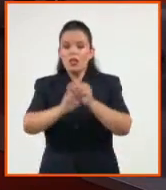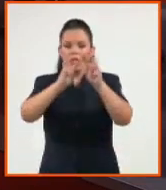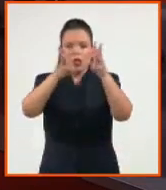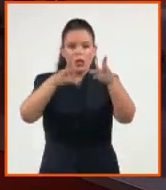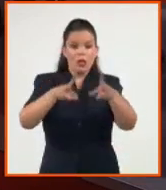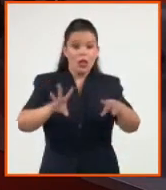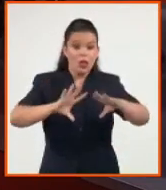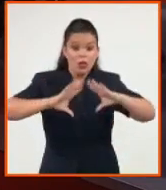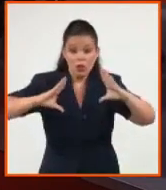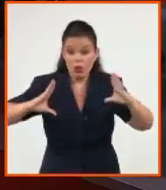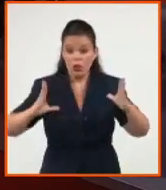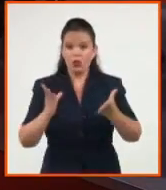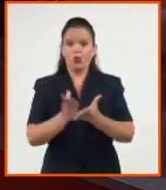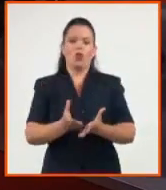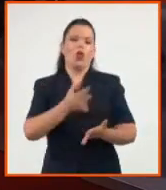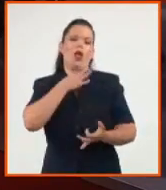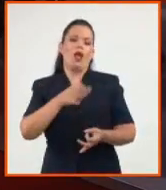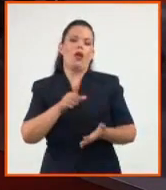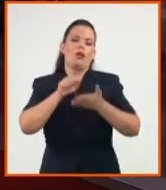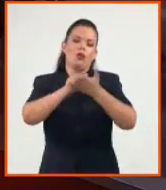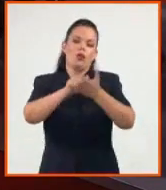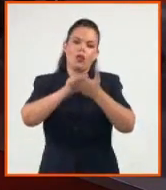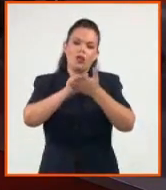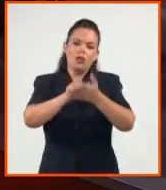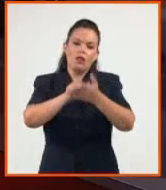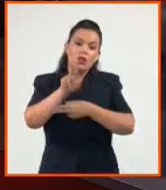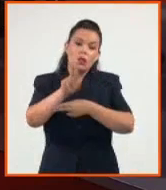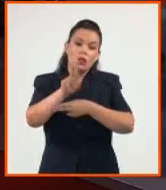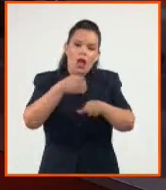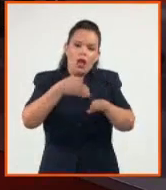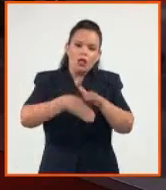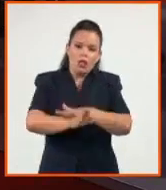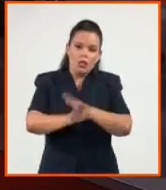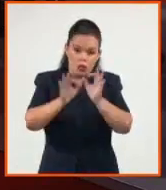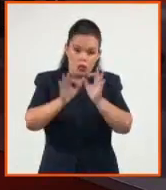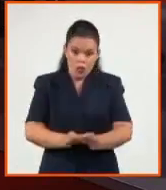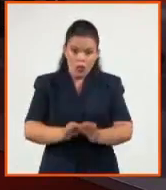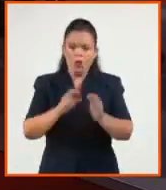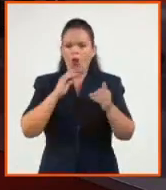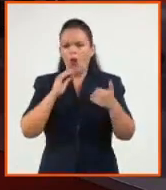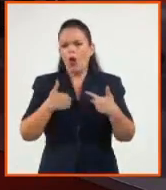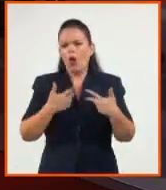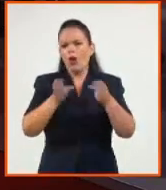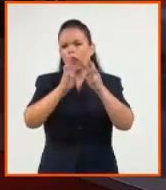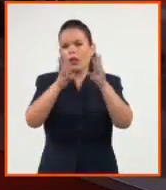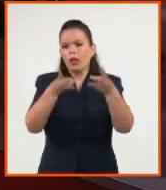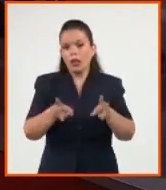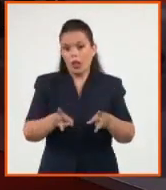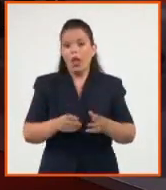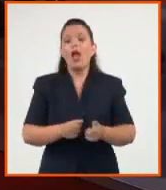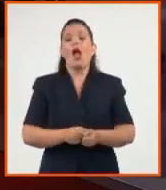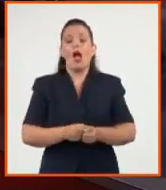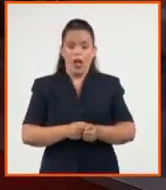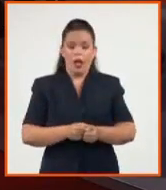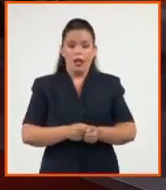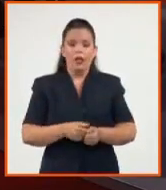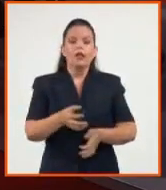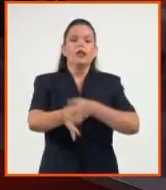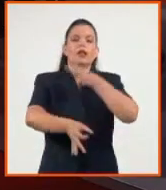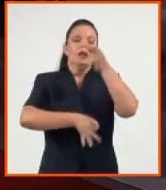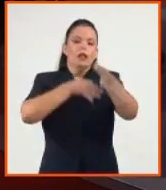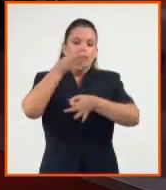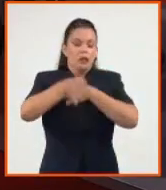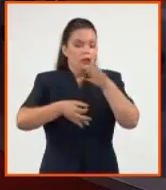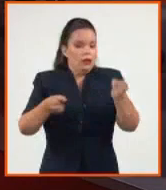servicios de emergencia a través de las redes de telecomunicaciones, y algo muy importante, define, y así lo deja de manera explícita,